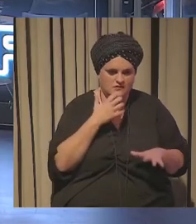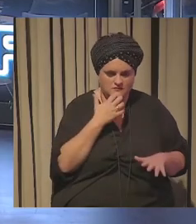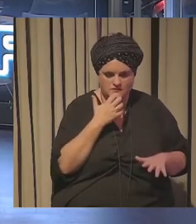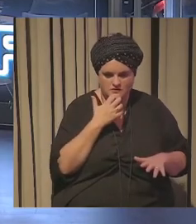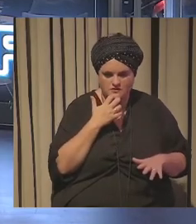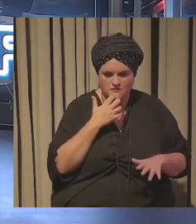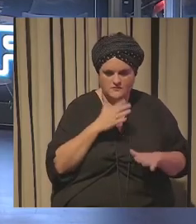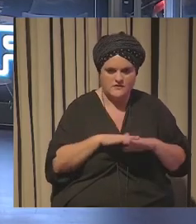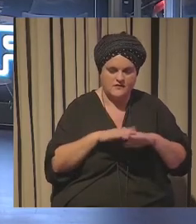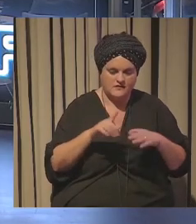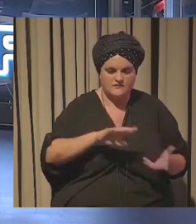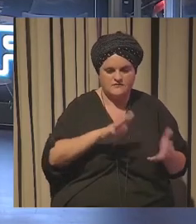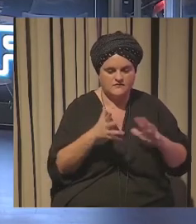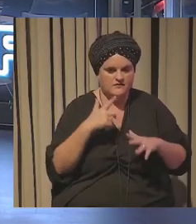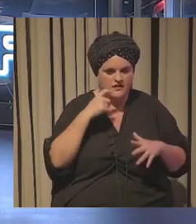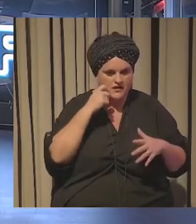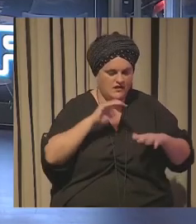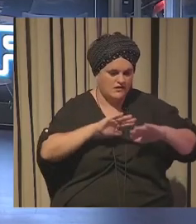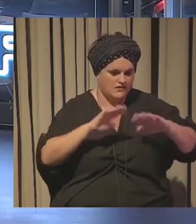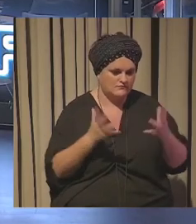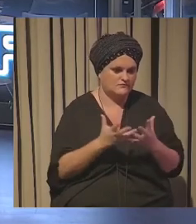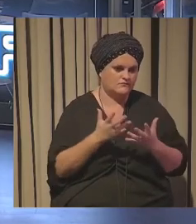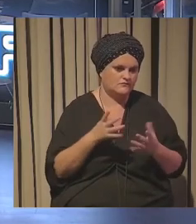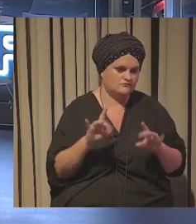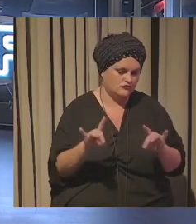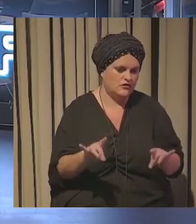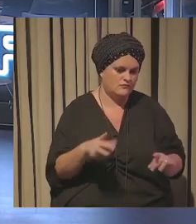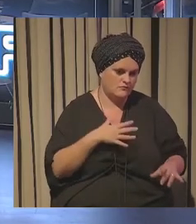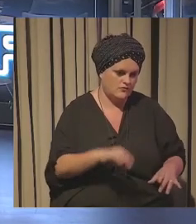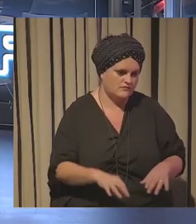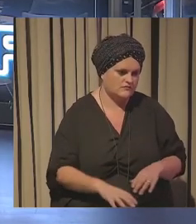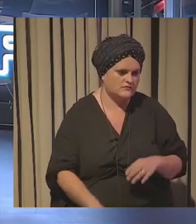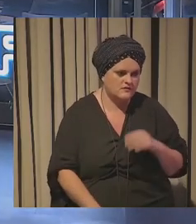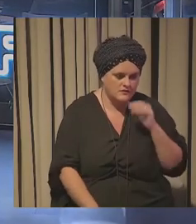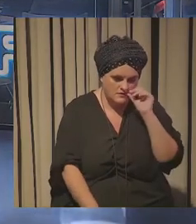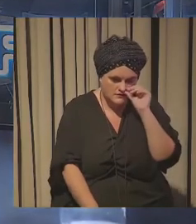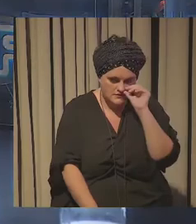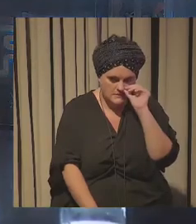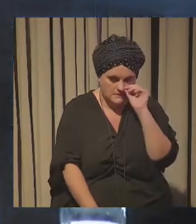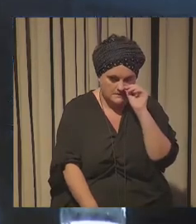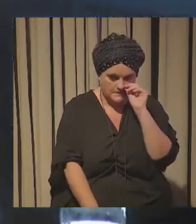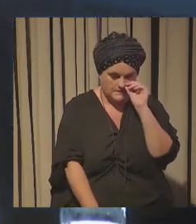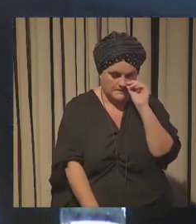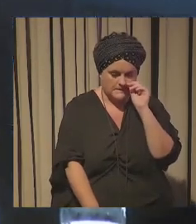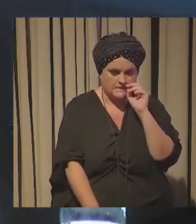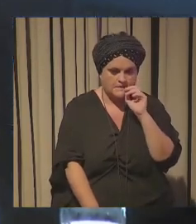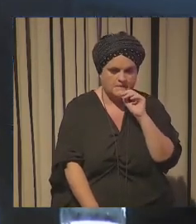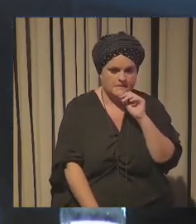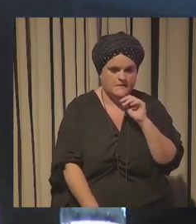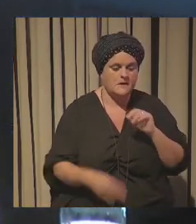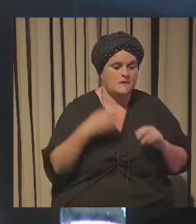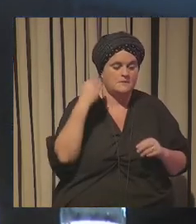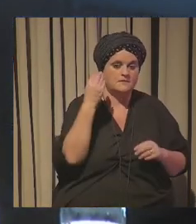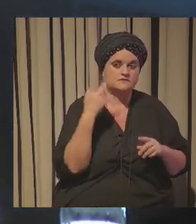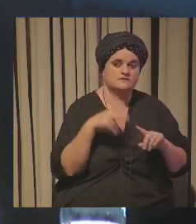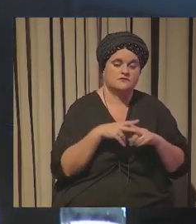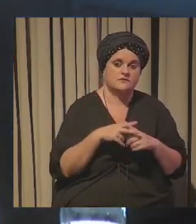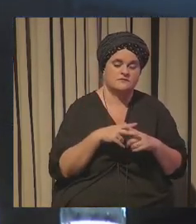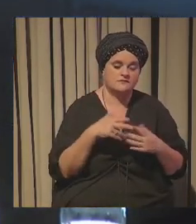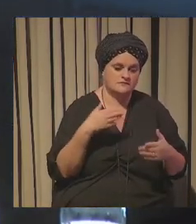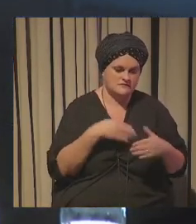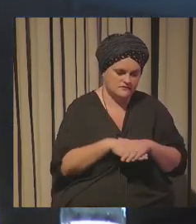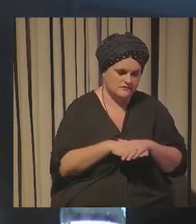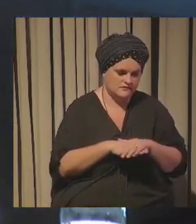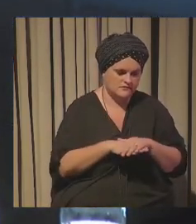descenderlo totalmente y yo creo que a nivel de herramientas están las herramientas internas